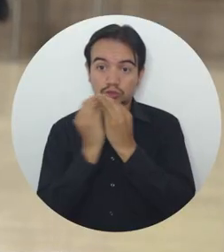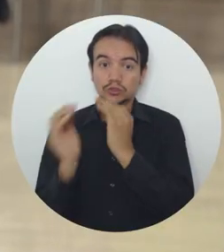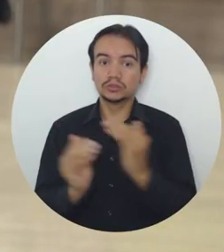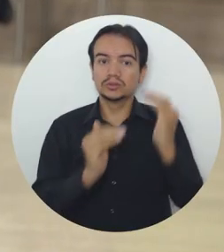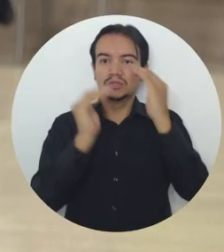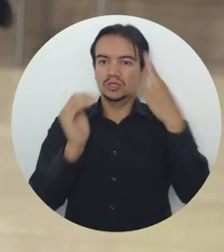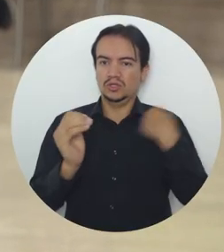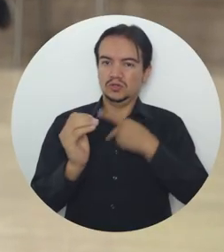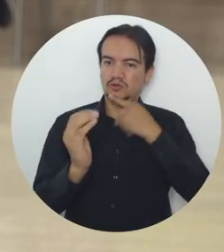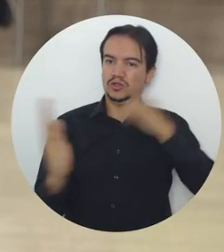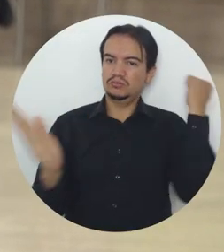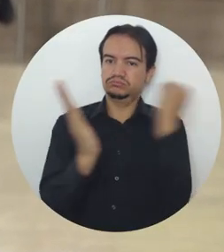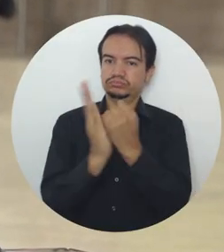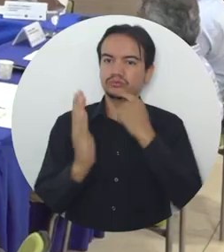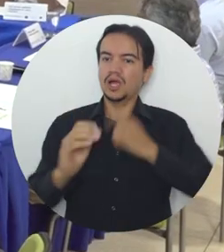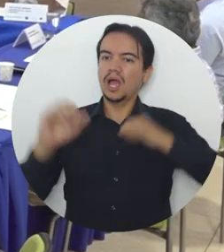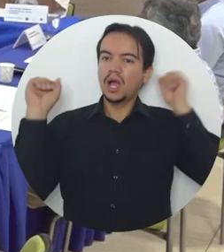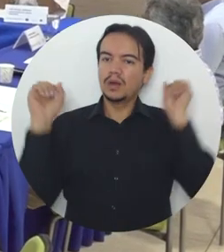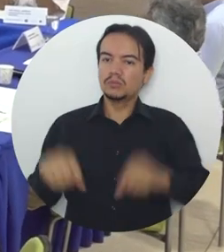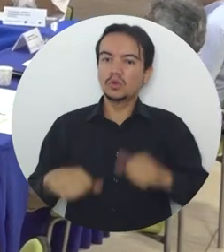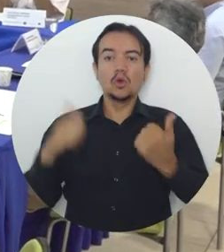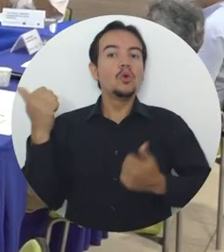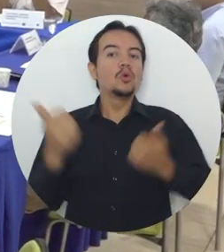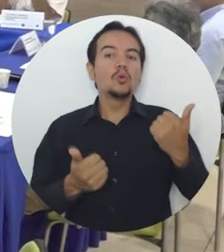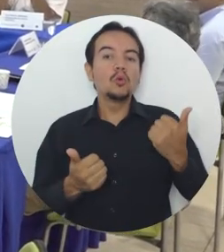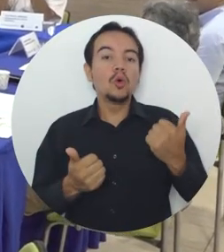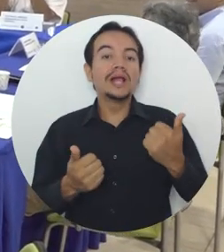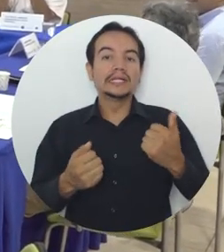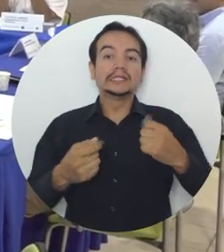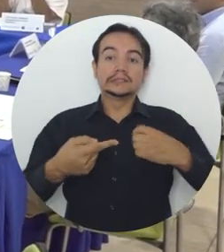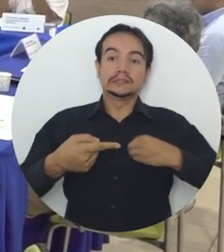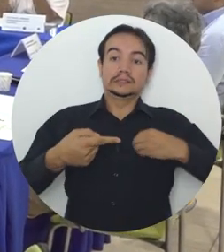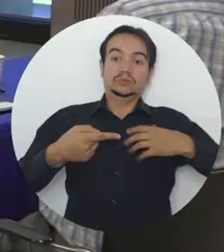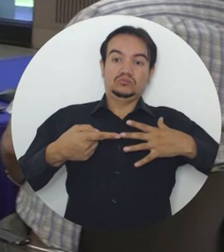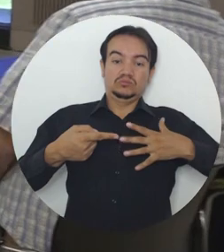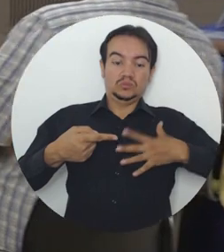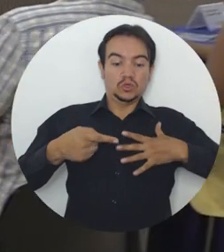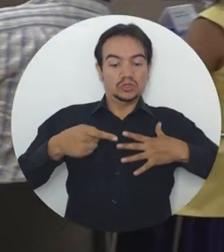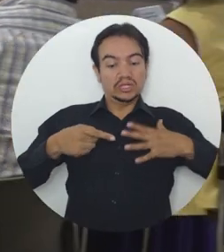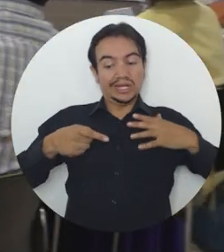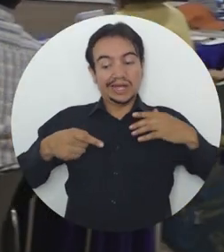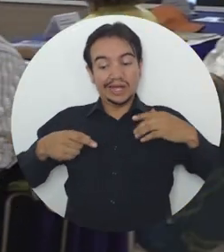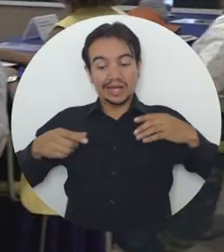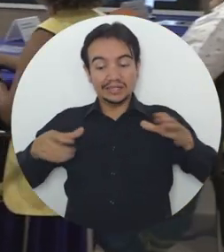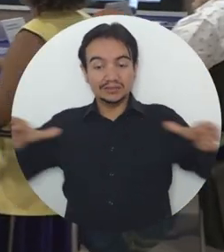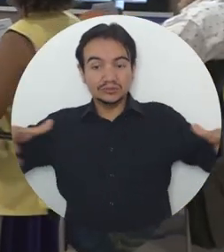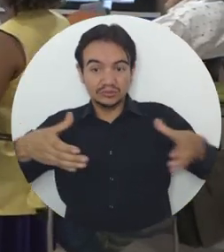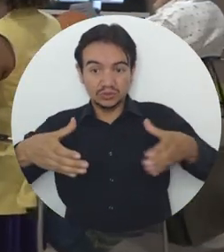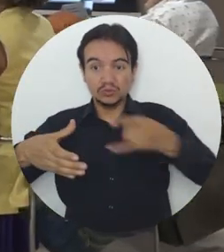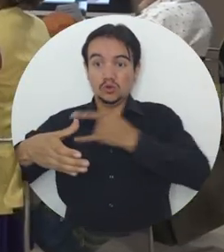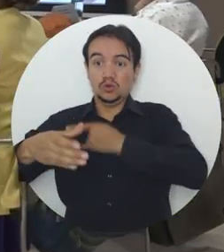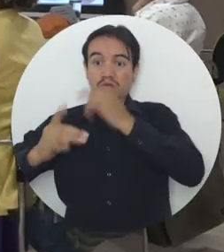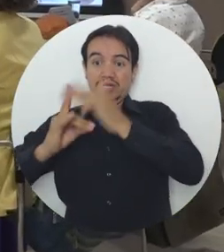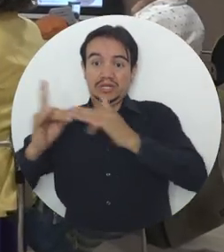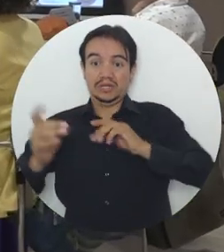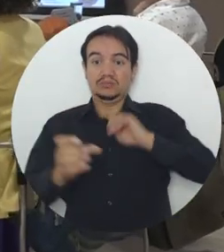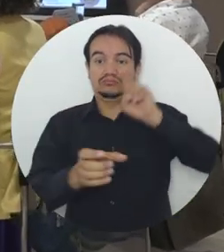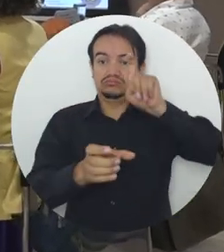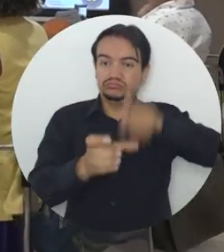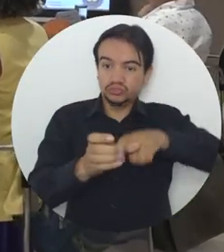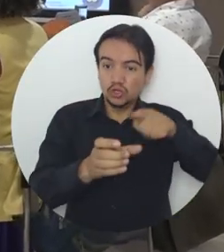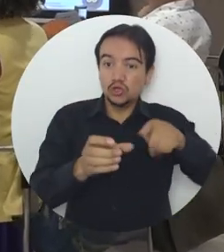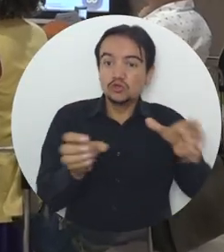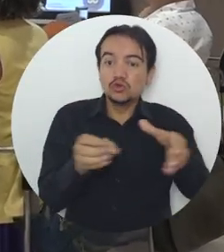establecimos o aprobamos los miembros la oportunidad de ser parte o que la Universidad sea patrono